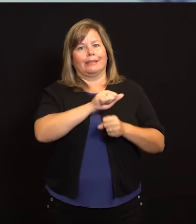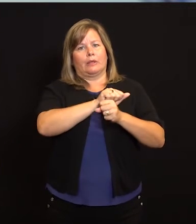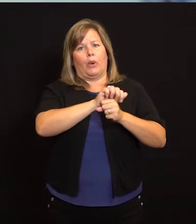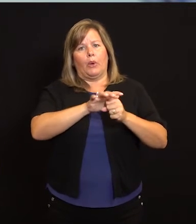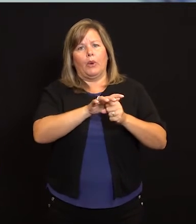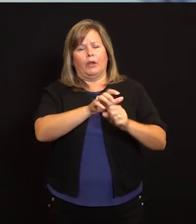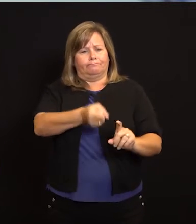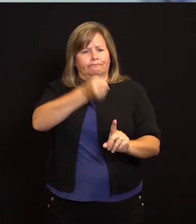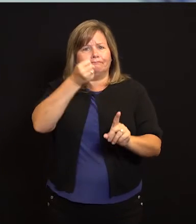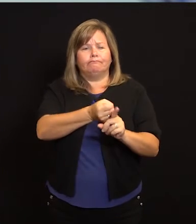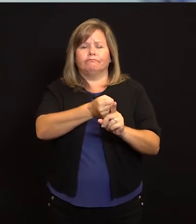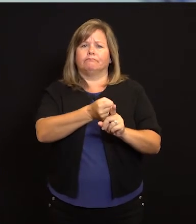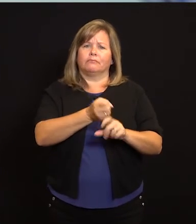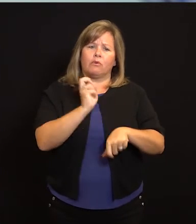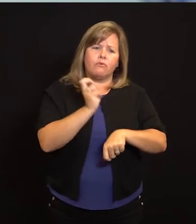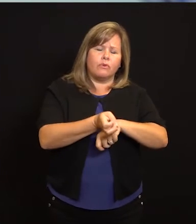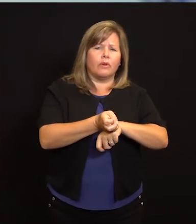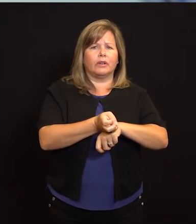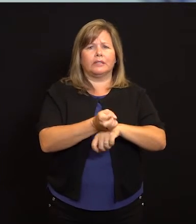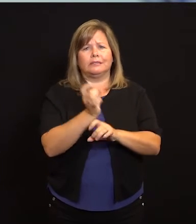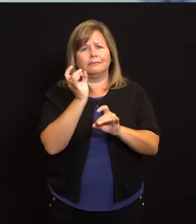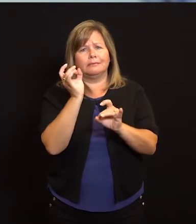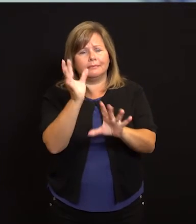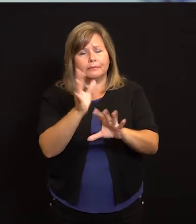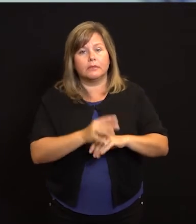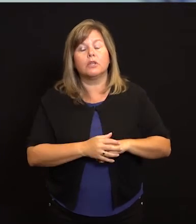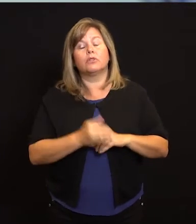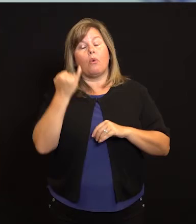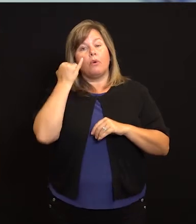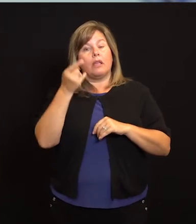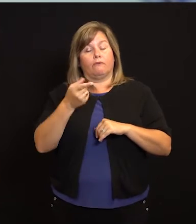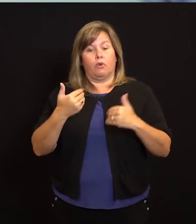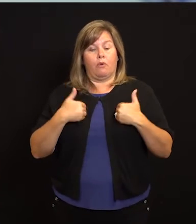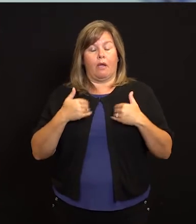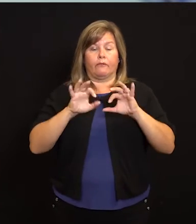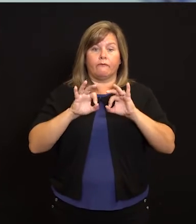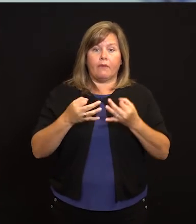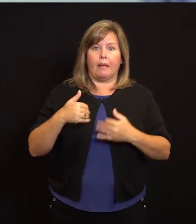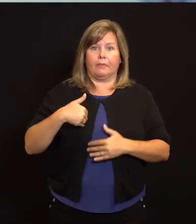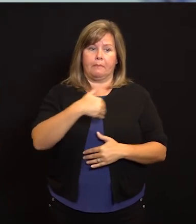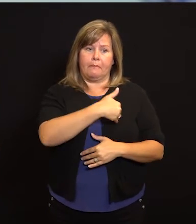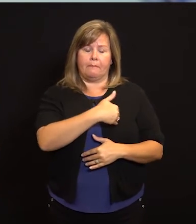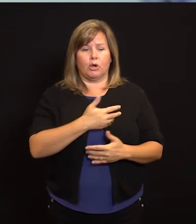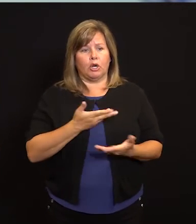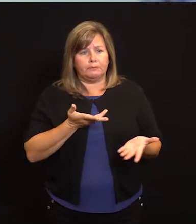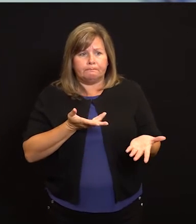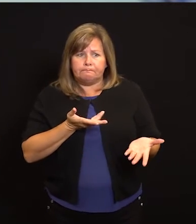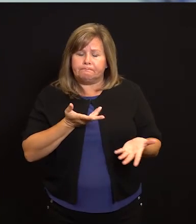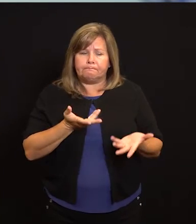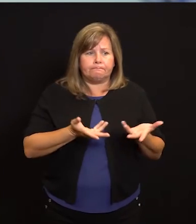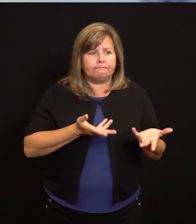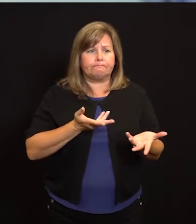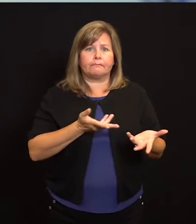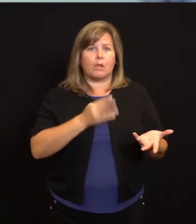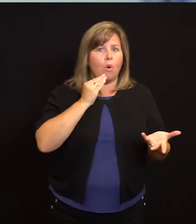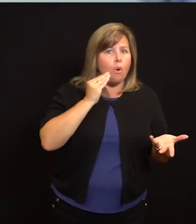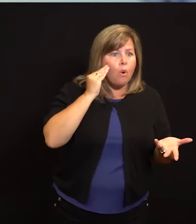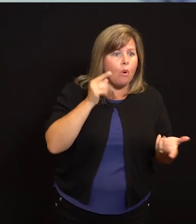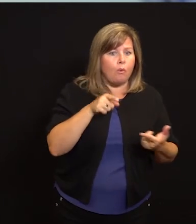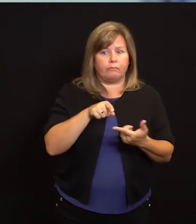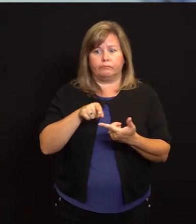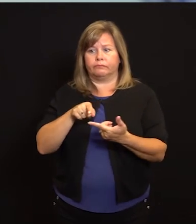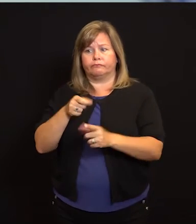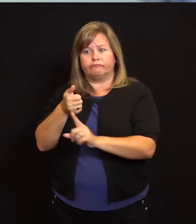estudiante, que realmente está luchando con las condiciones de salud subyacentes, quiero que tú y tu familia piensen